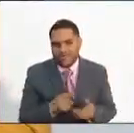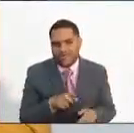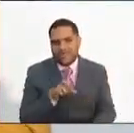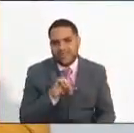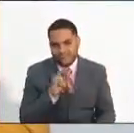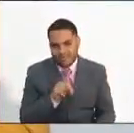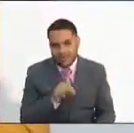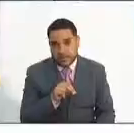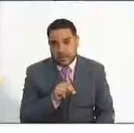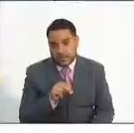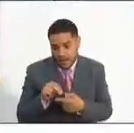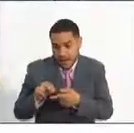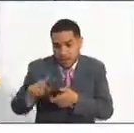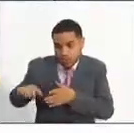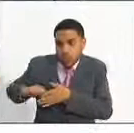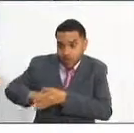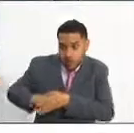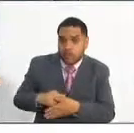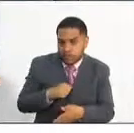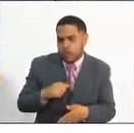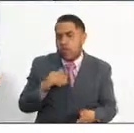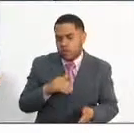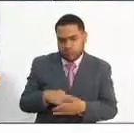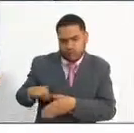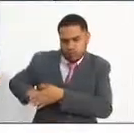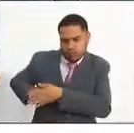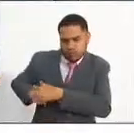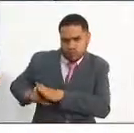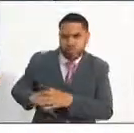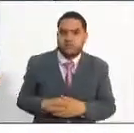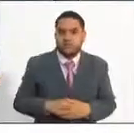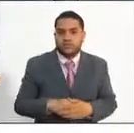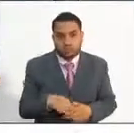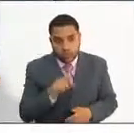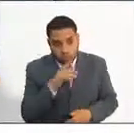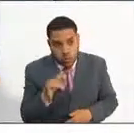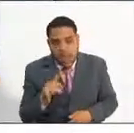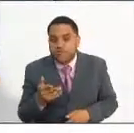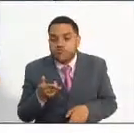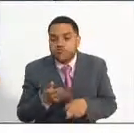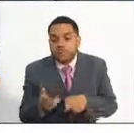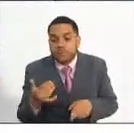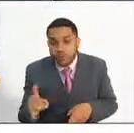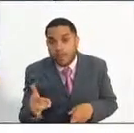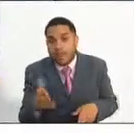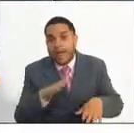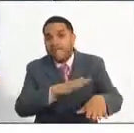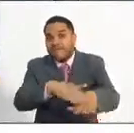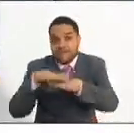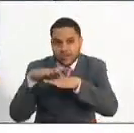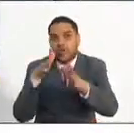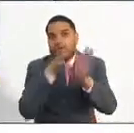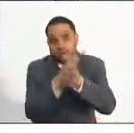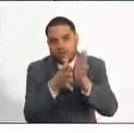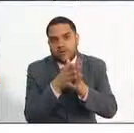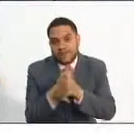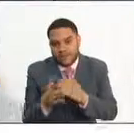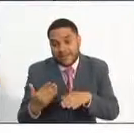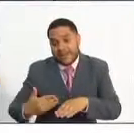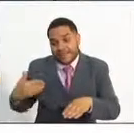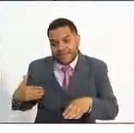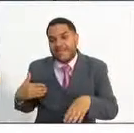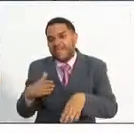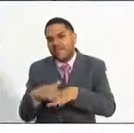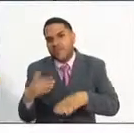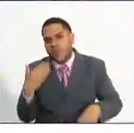adquirido por ya está abierta en este momento esta nueva etapa? Estamos próximos a abrirla. En estos días estaremos informando con la debida antelación